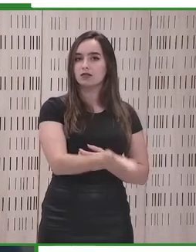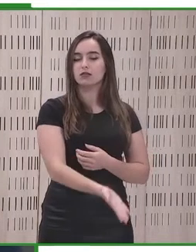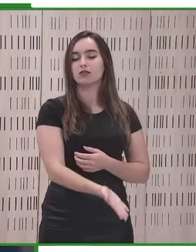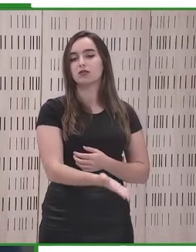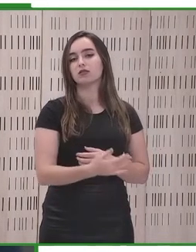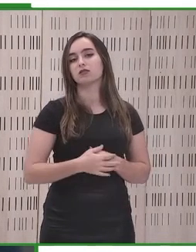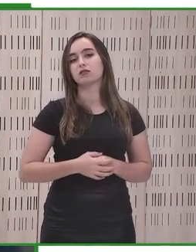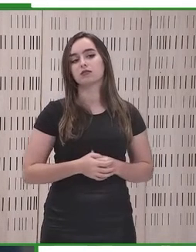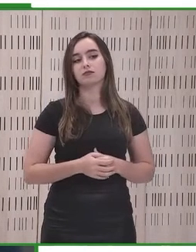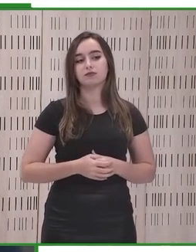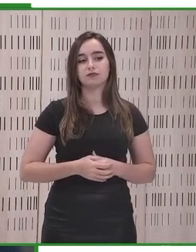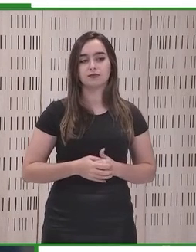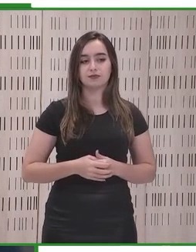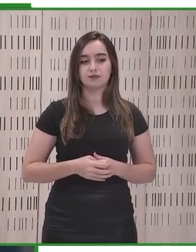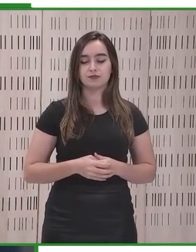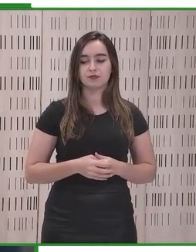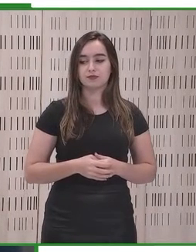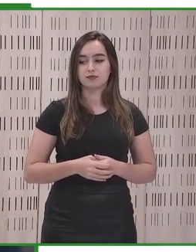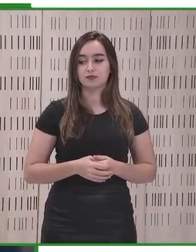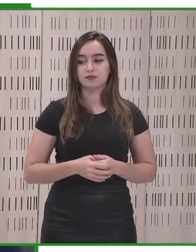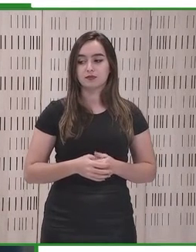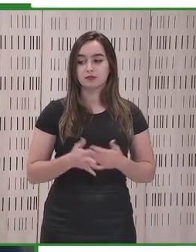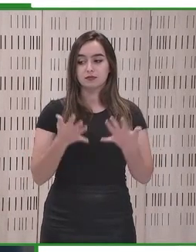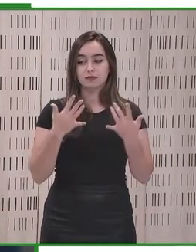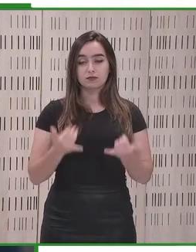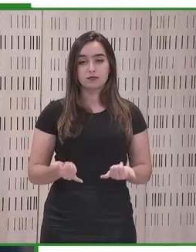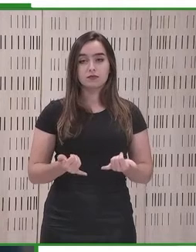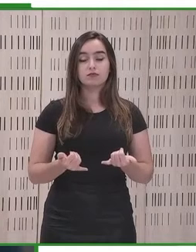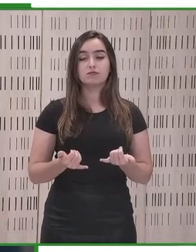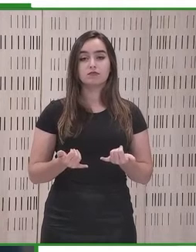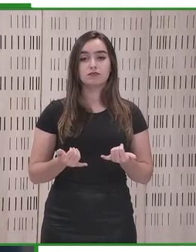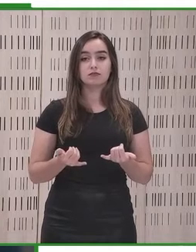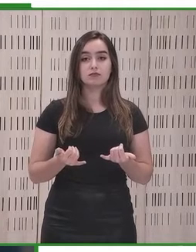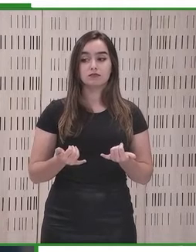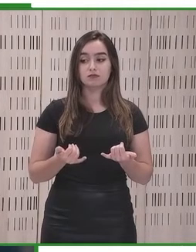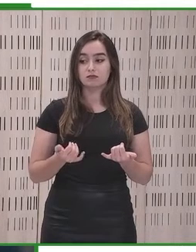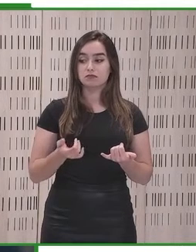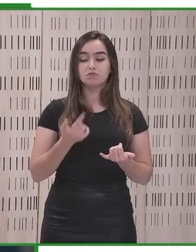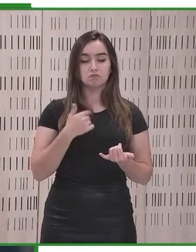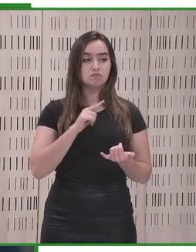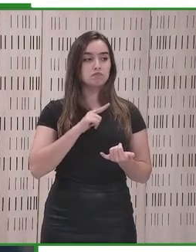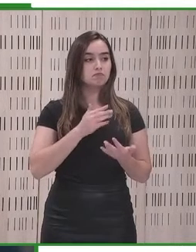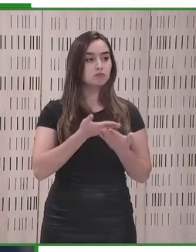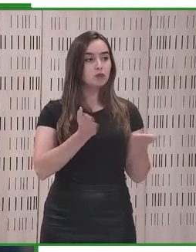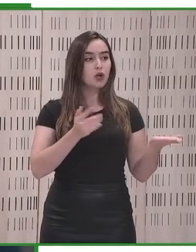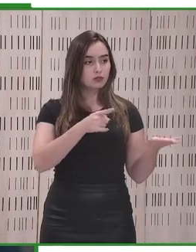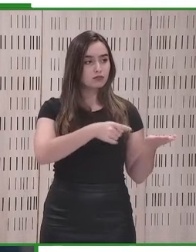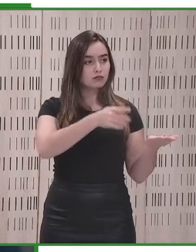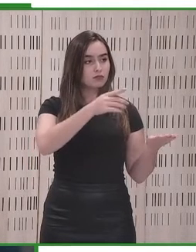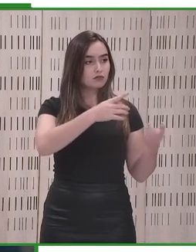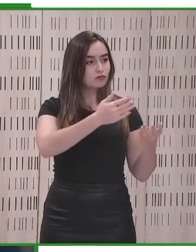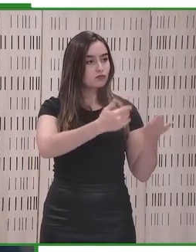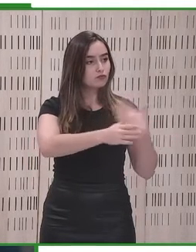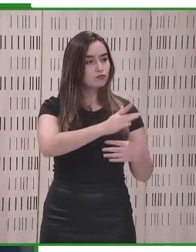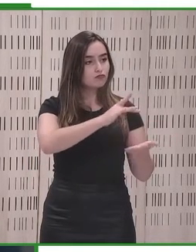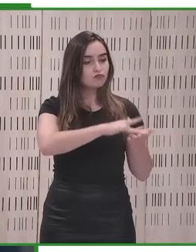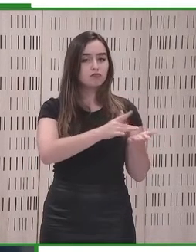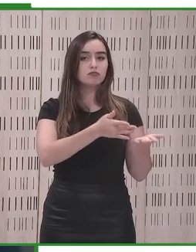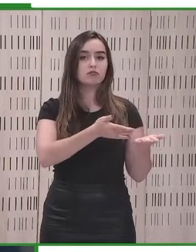asumen la responsabilidad de su cumplimiento, de manera que